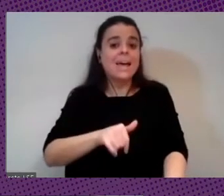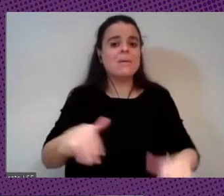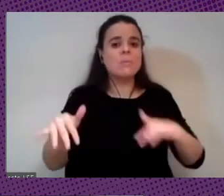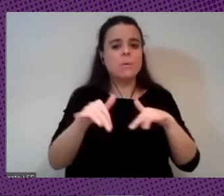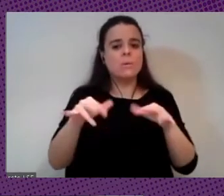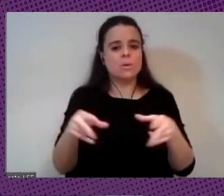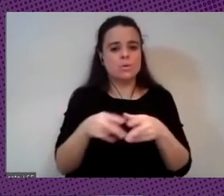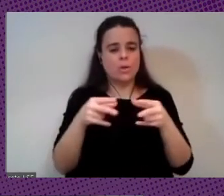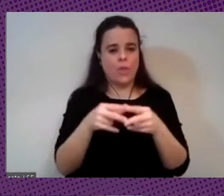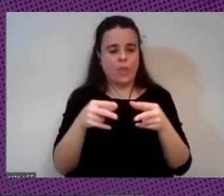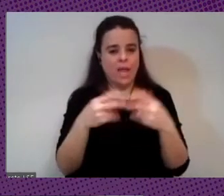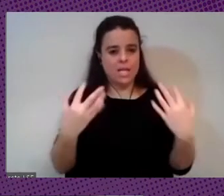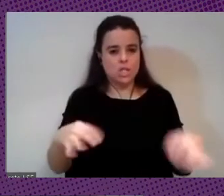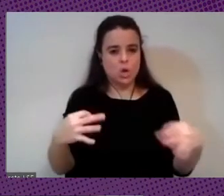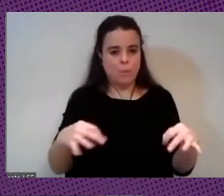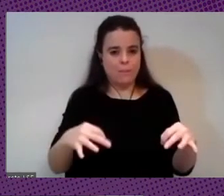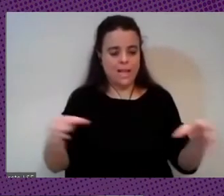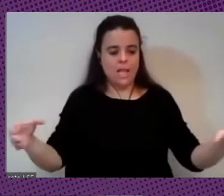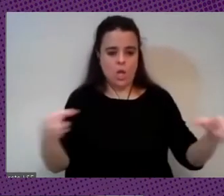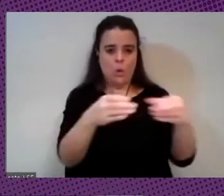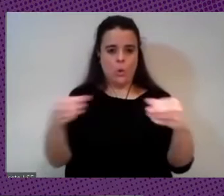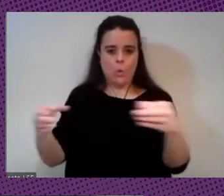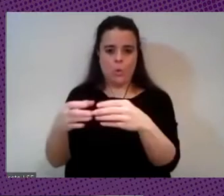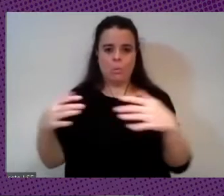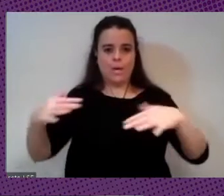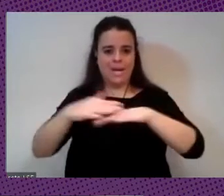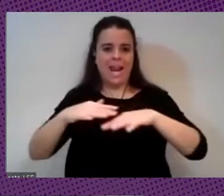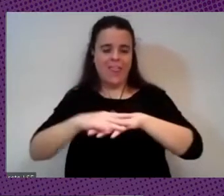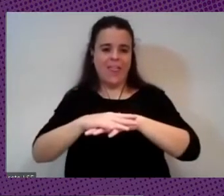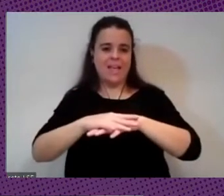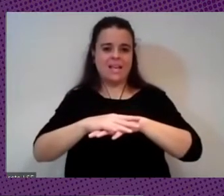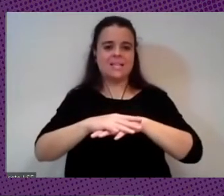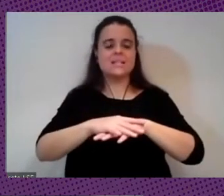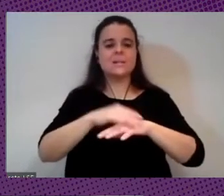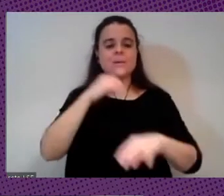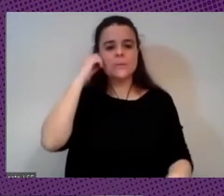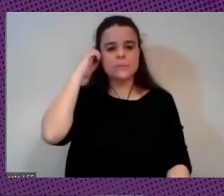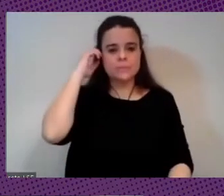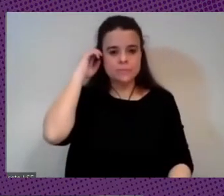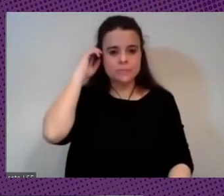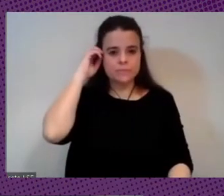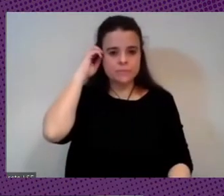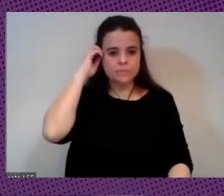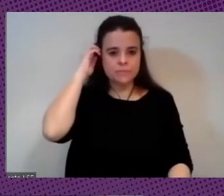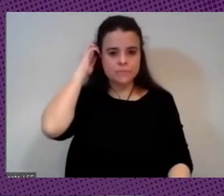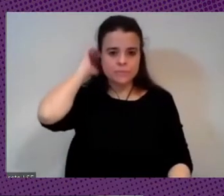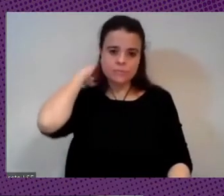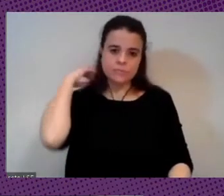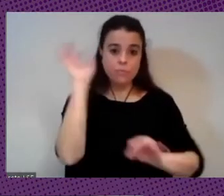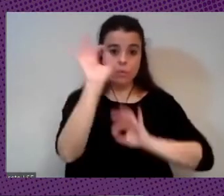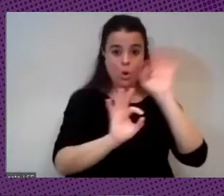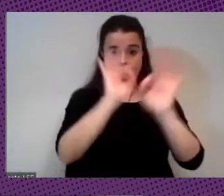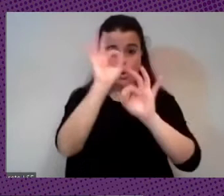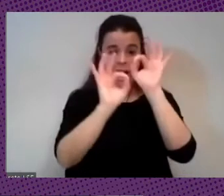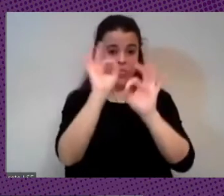agrupados en redes o en frentes donde tienen distintos nombres donde varias organizaciones